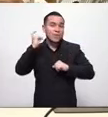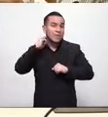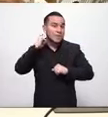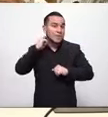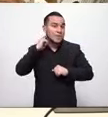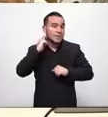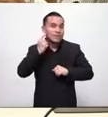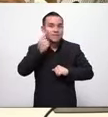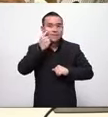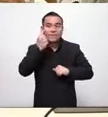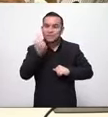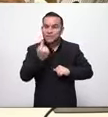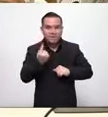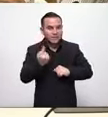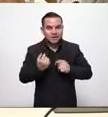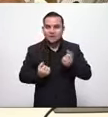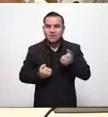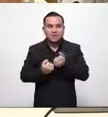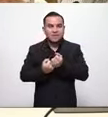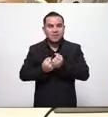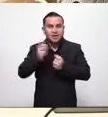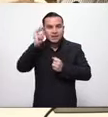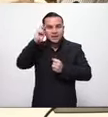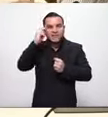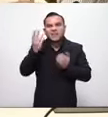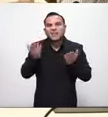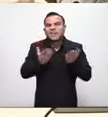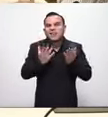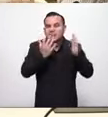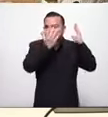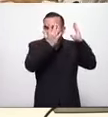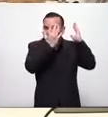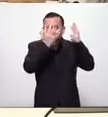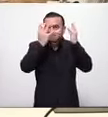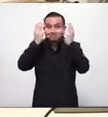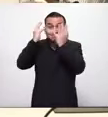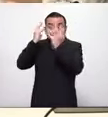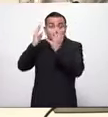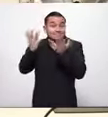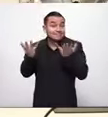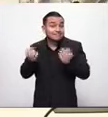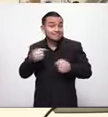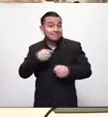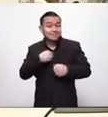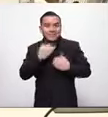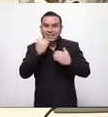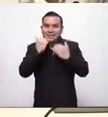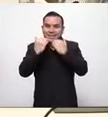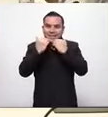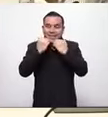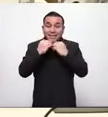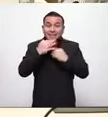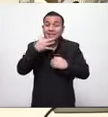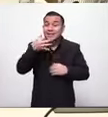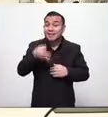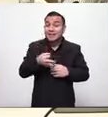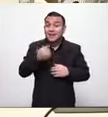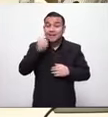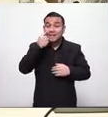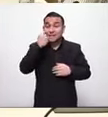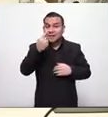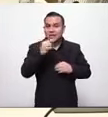era la vida y la salud de la gente lo que estaba detrás por eso yo digo se están